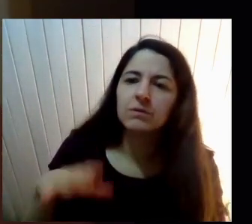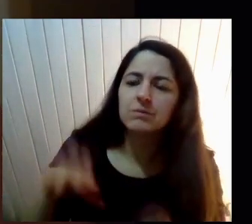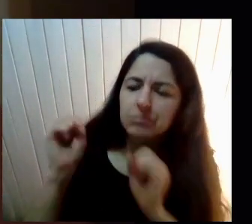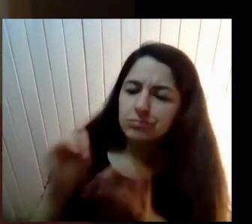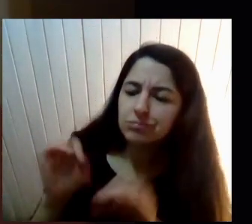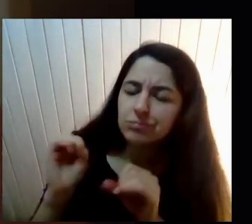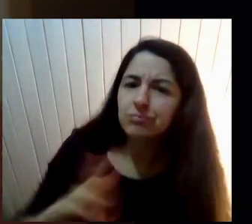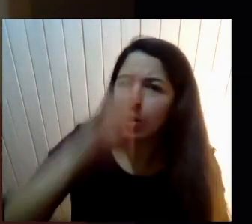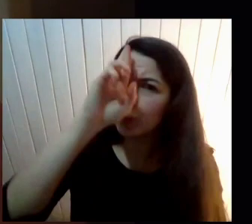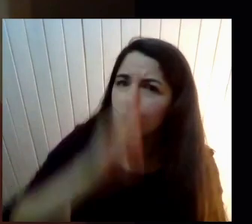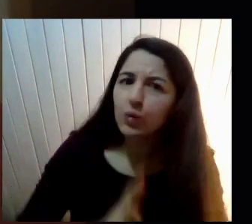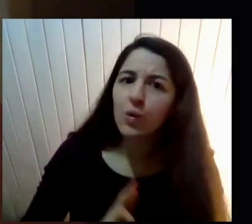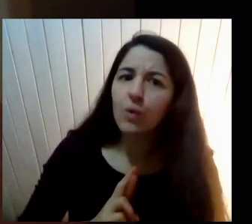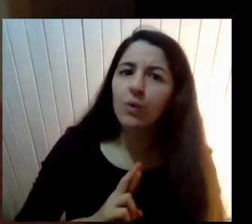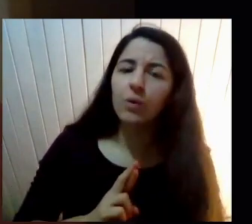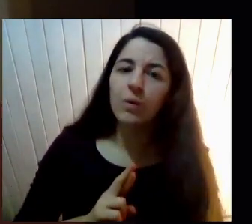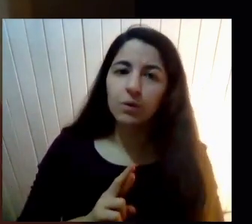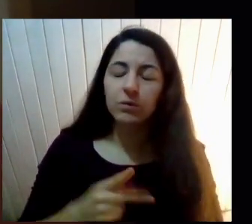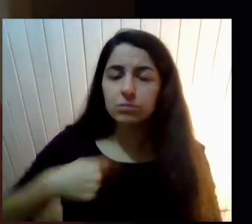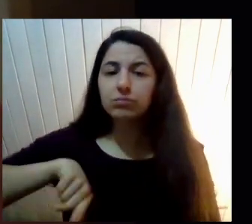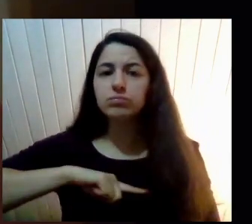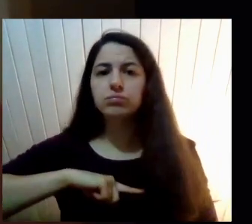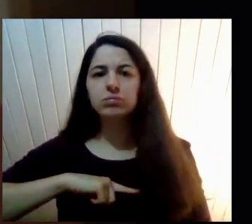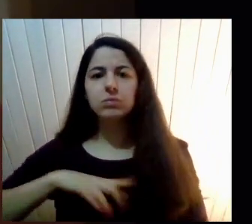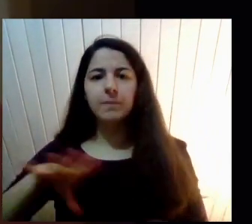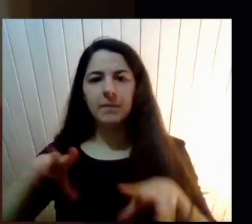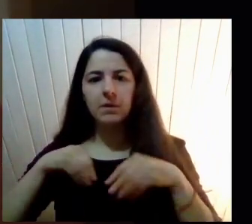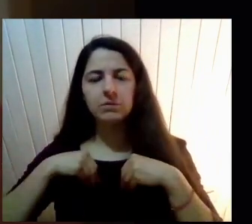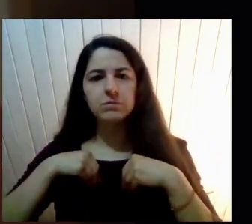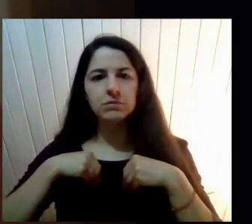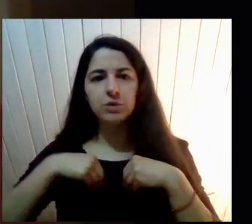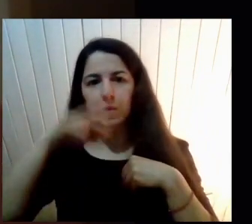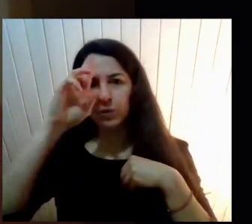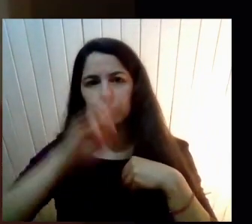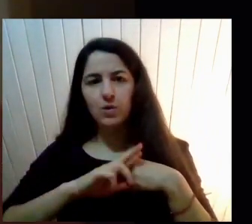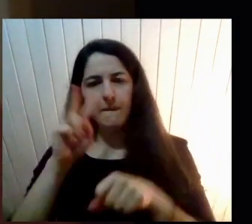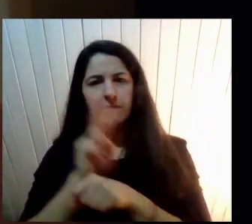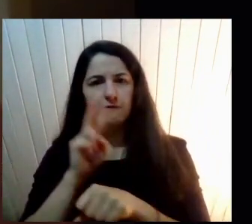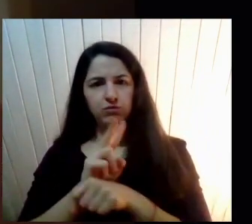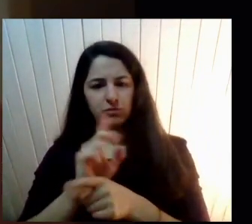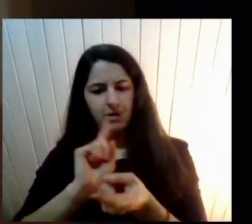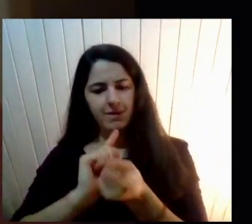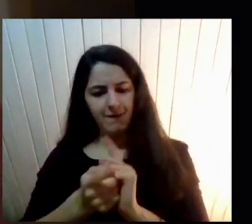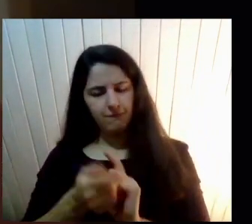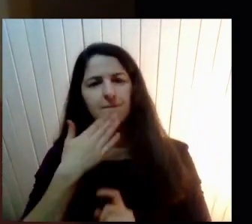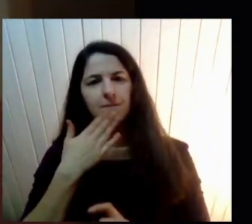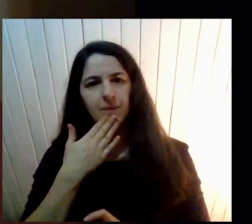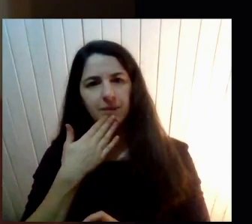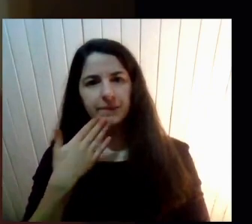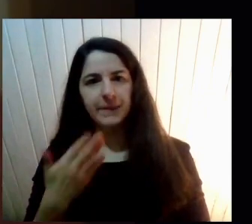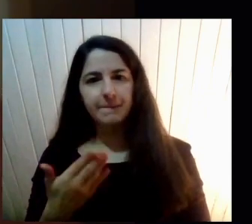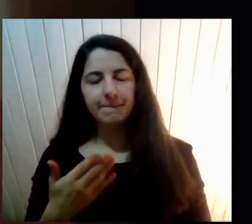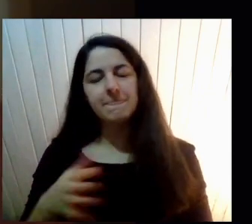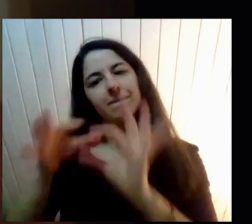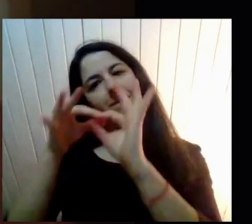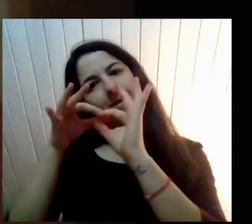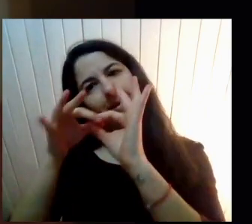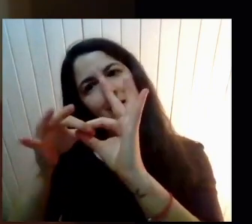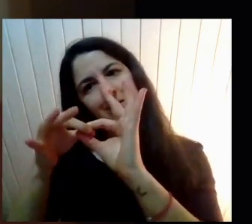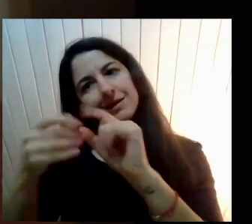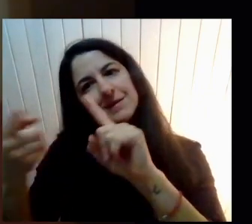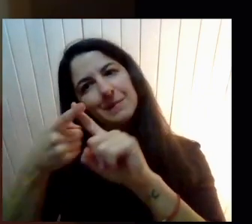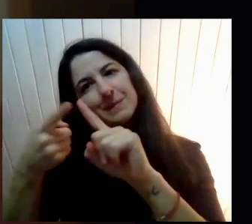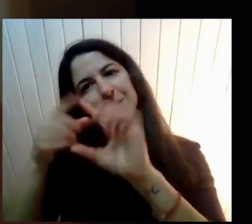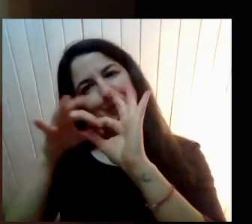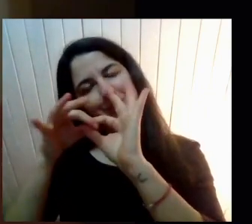Nos propongamos también Desde nuestro rol docente Transformar Y quiero agradecerte Personalmente Y también en nombre De la escuela